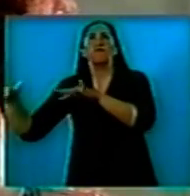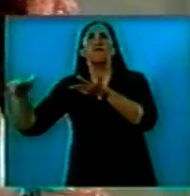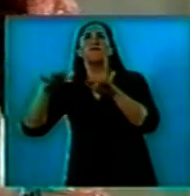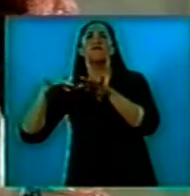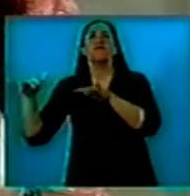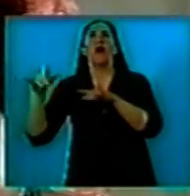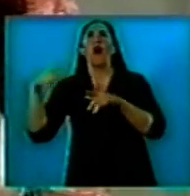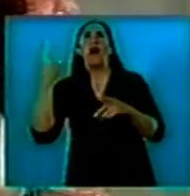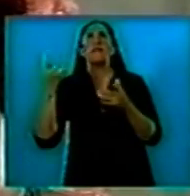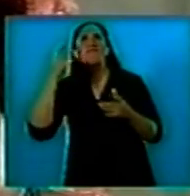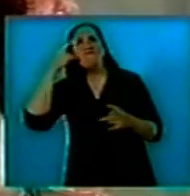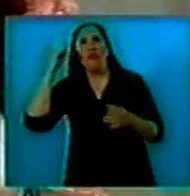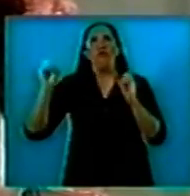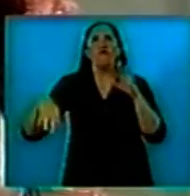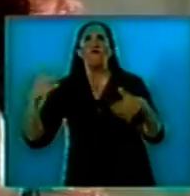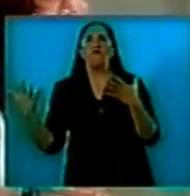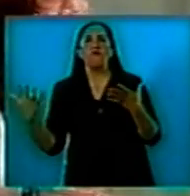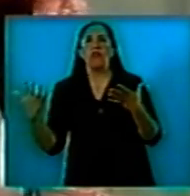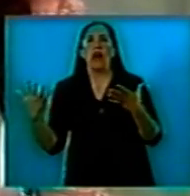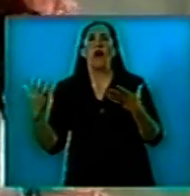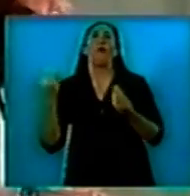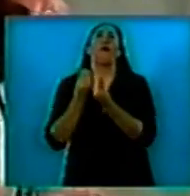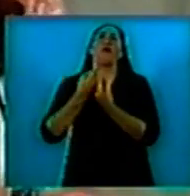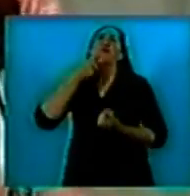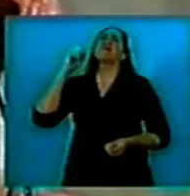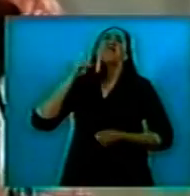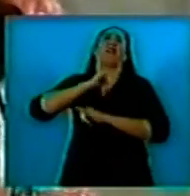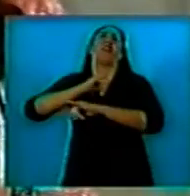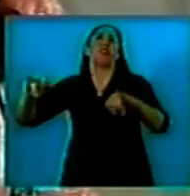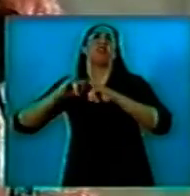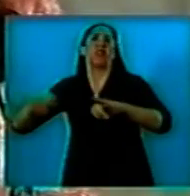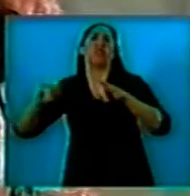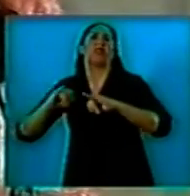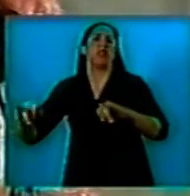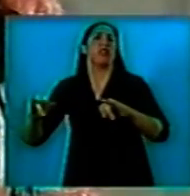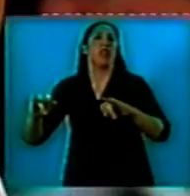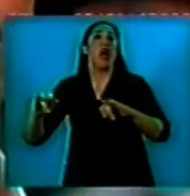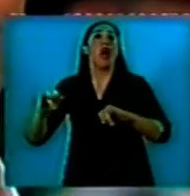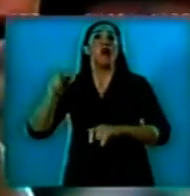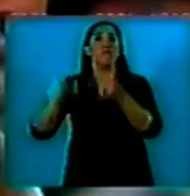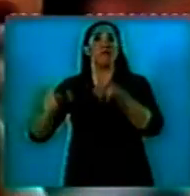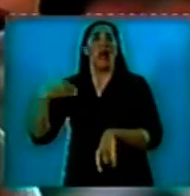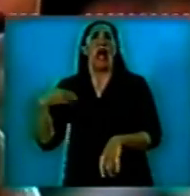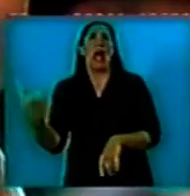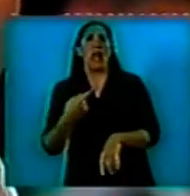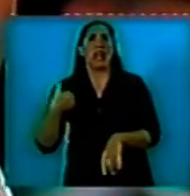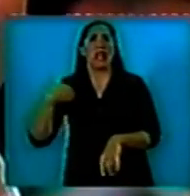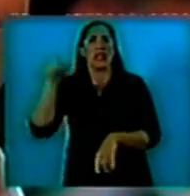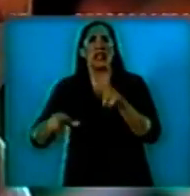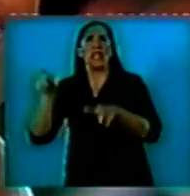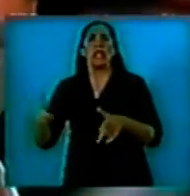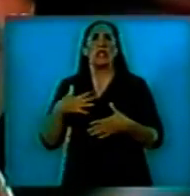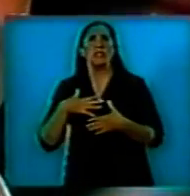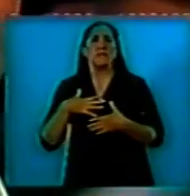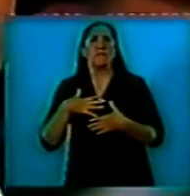volcado, yo digo tirado casi sobre todos los argentinos en cuanto